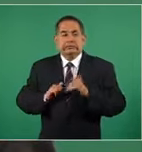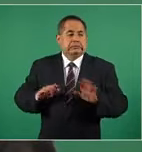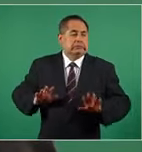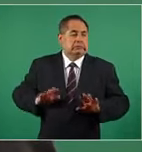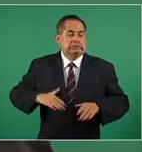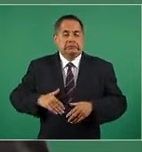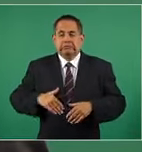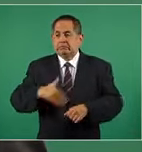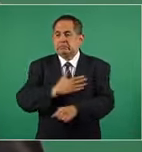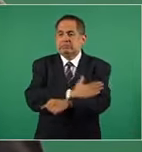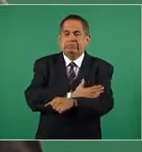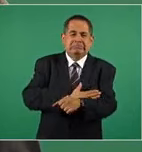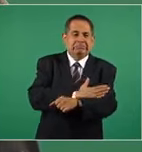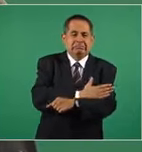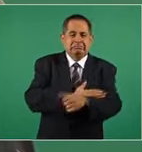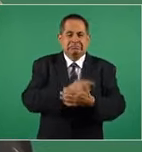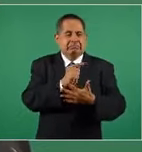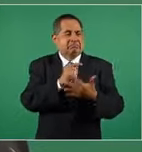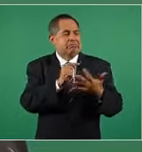acomodaticios,